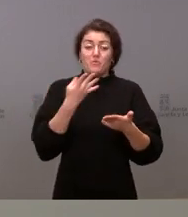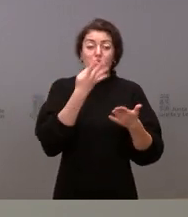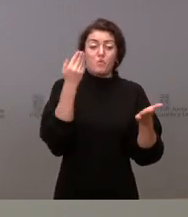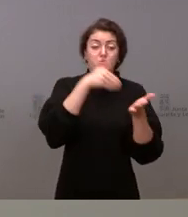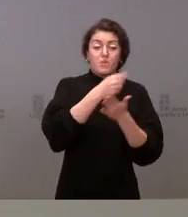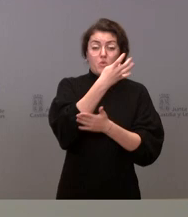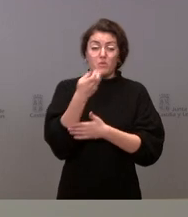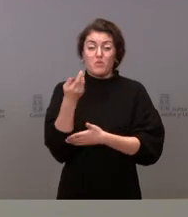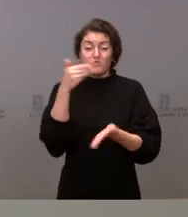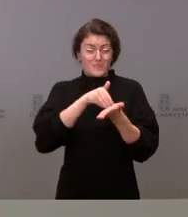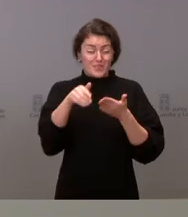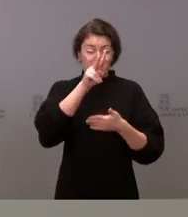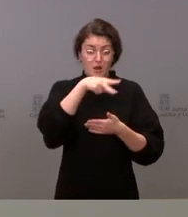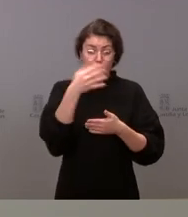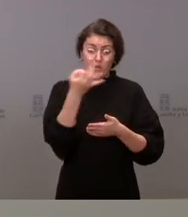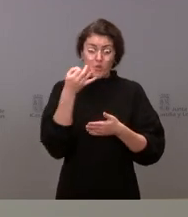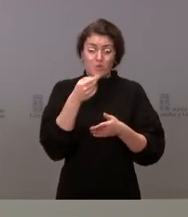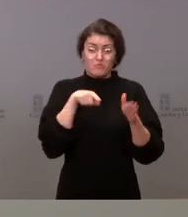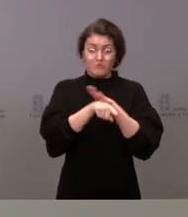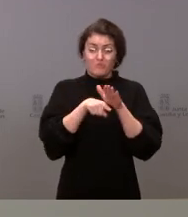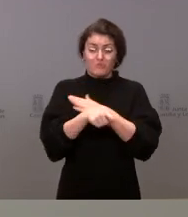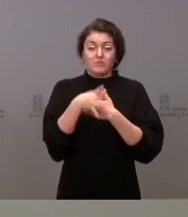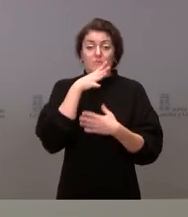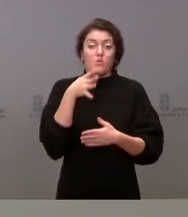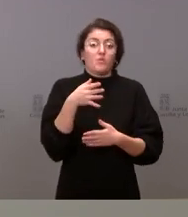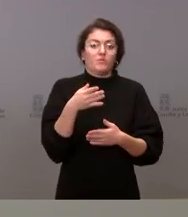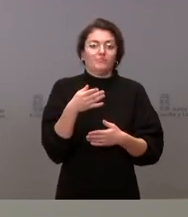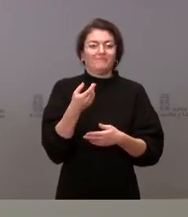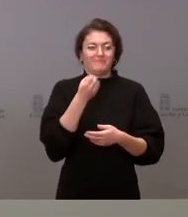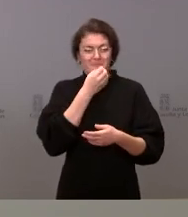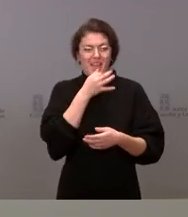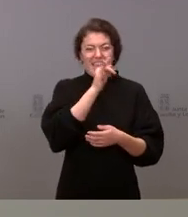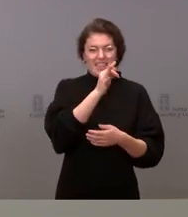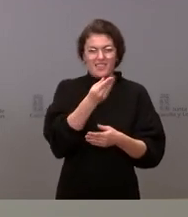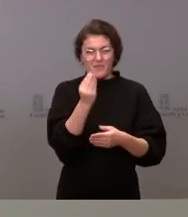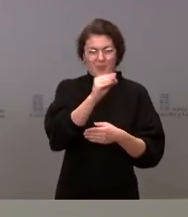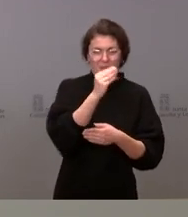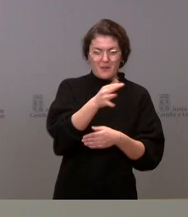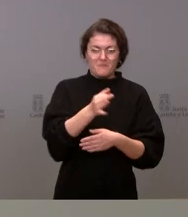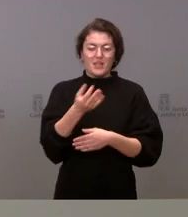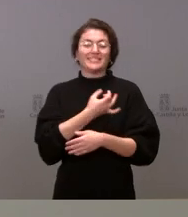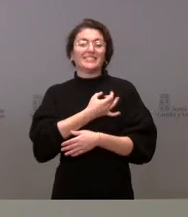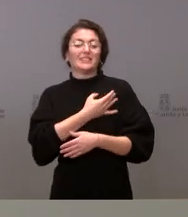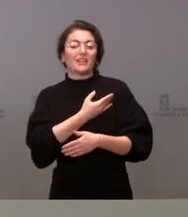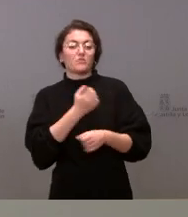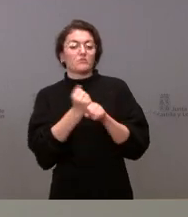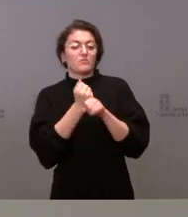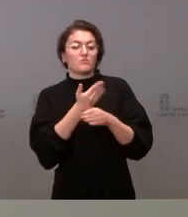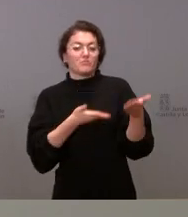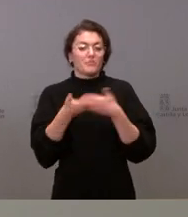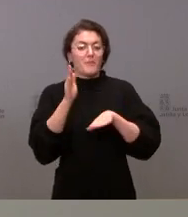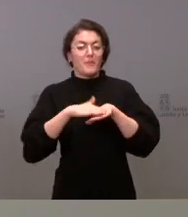aunque haya incentivos y se está trabajando con los sindicatos este el tema de incentivar a nuestros